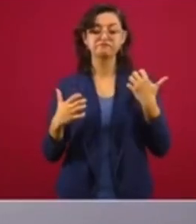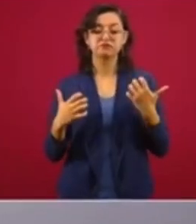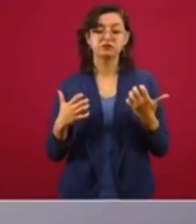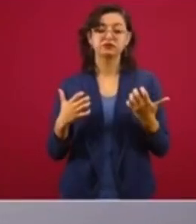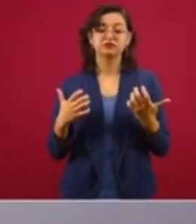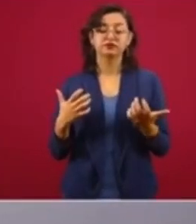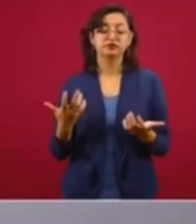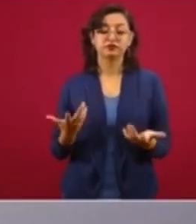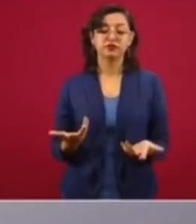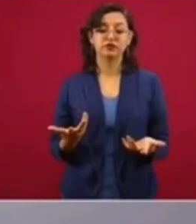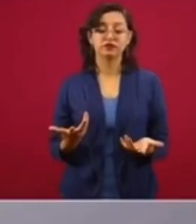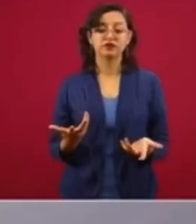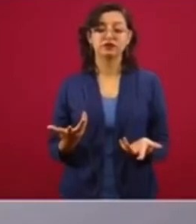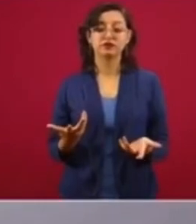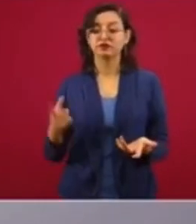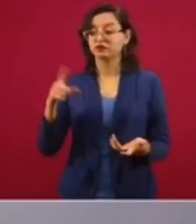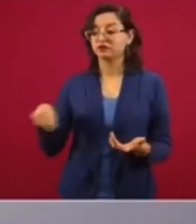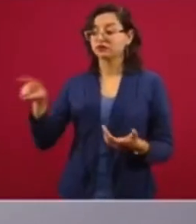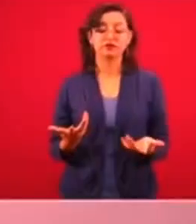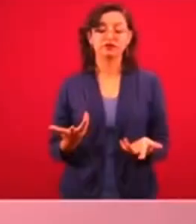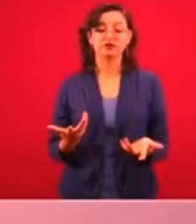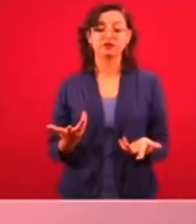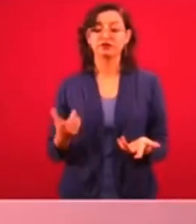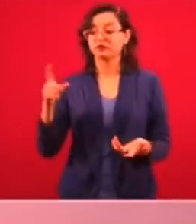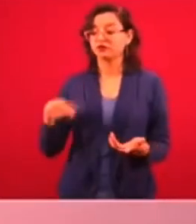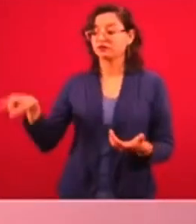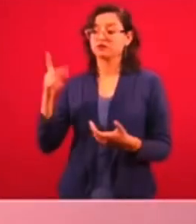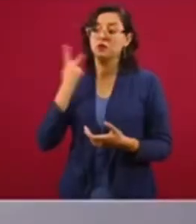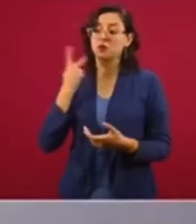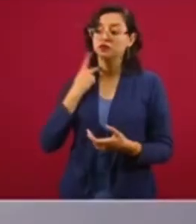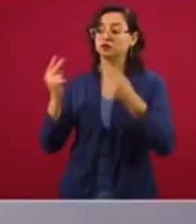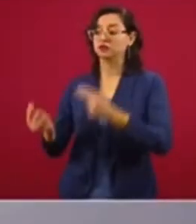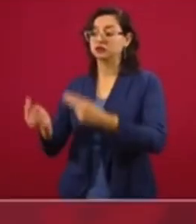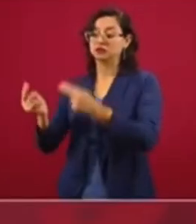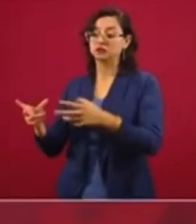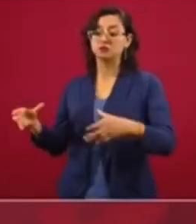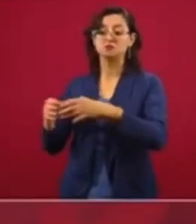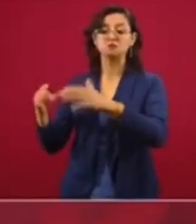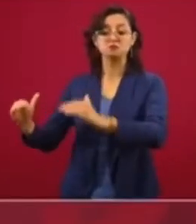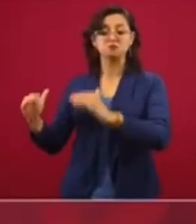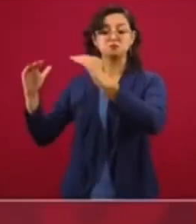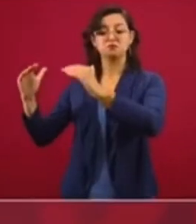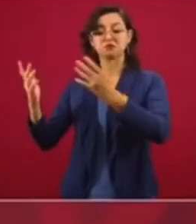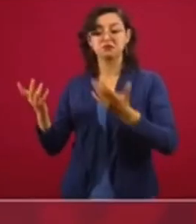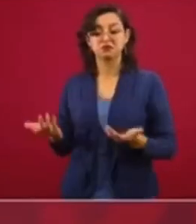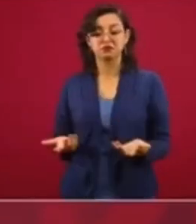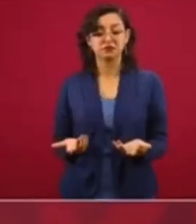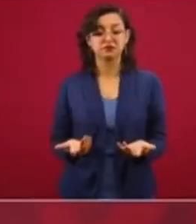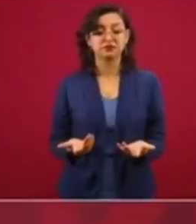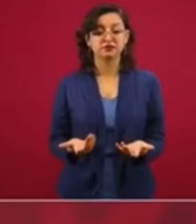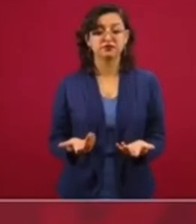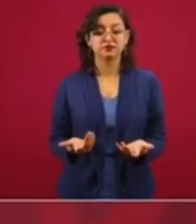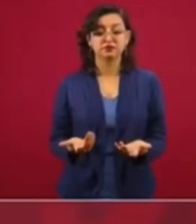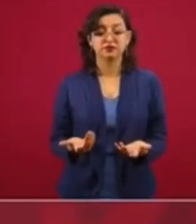y de los llamados hombres de negocios, hombres de negocios, que en realidad ni siquiera